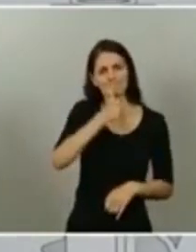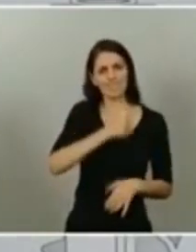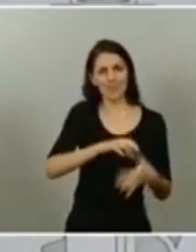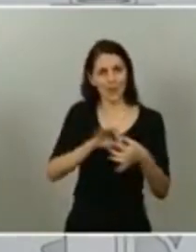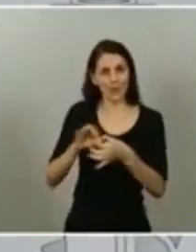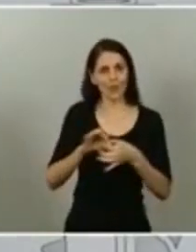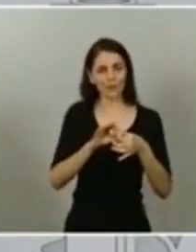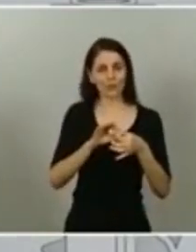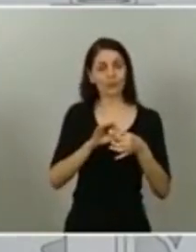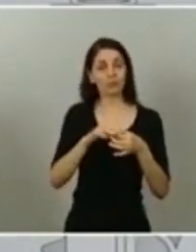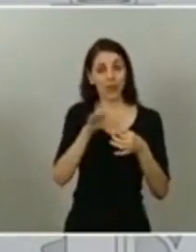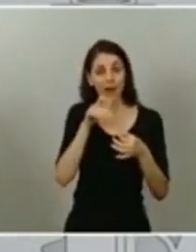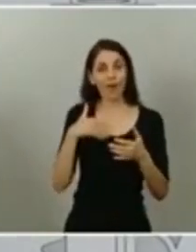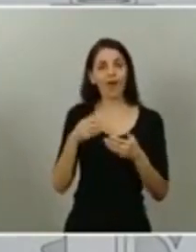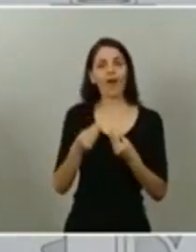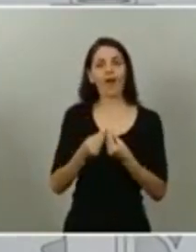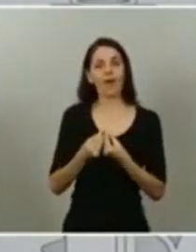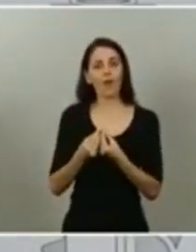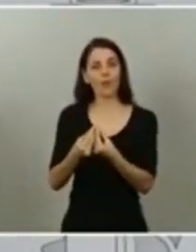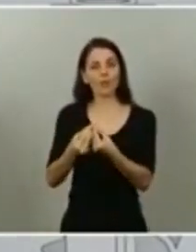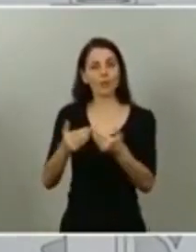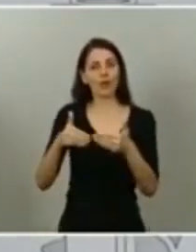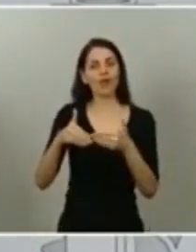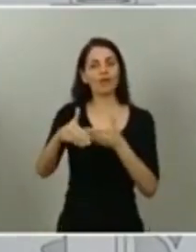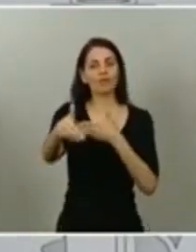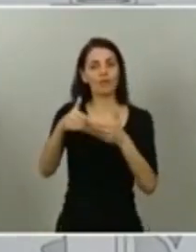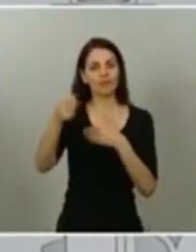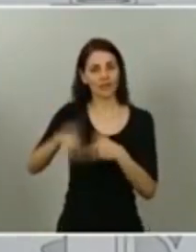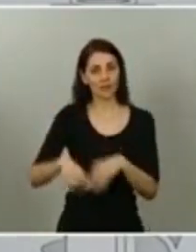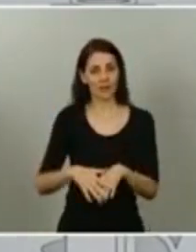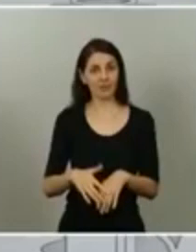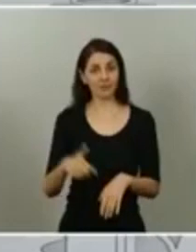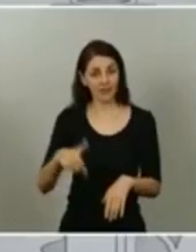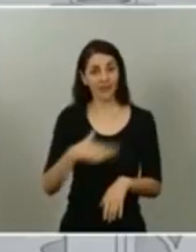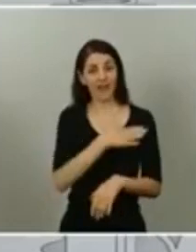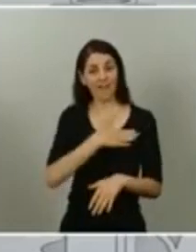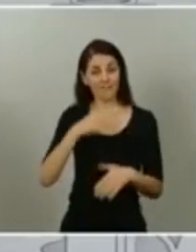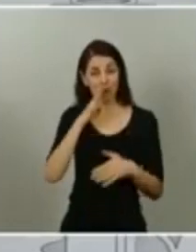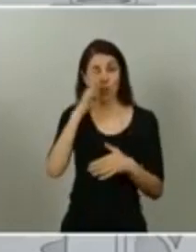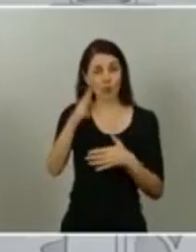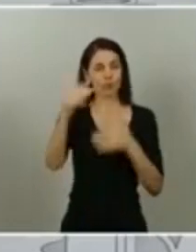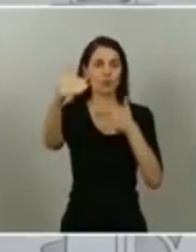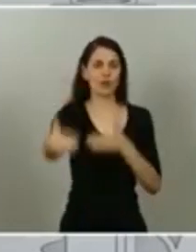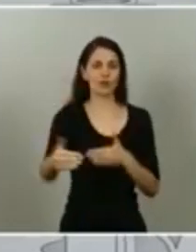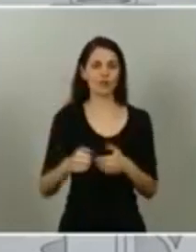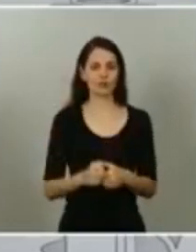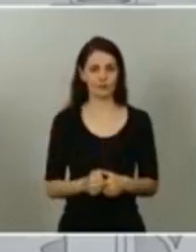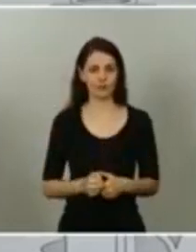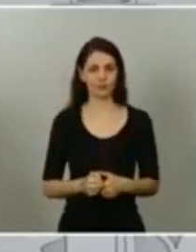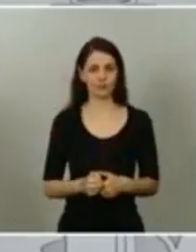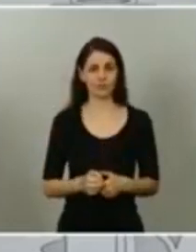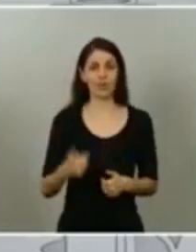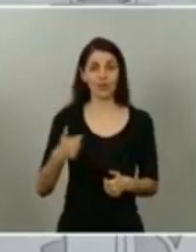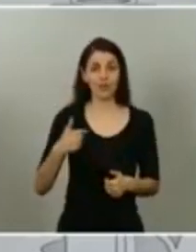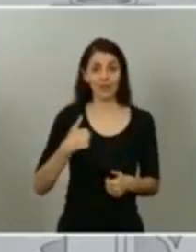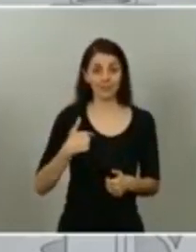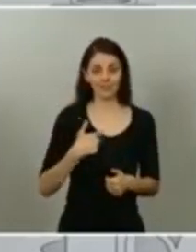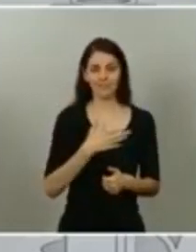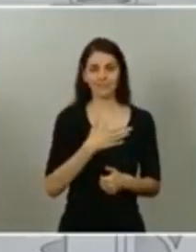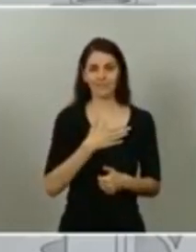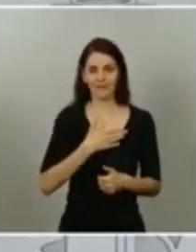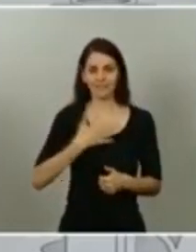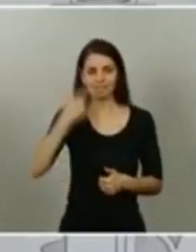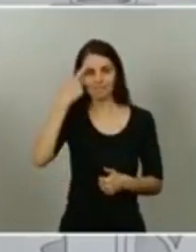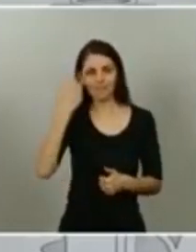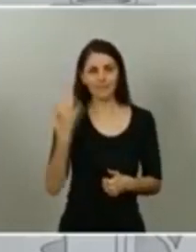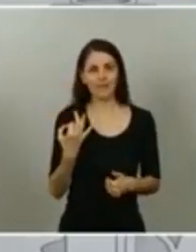el horizonte de los cuatro años de legislatura que tenemos por delante. Y yo estoy convencido de que el mejor homenaje que los vivos